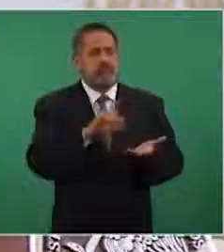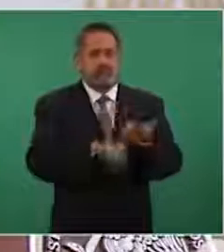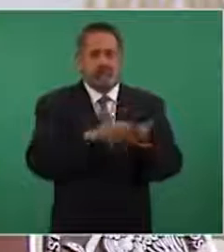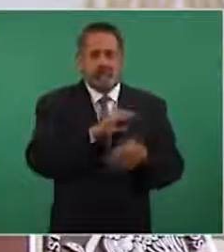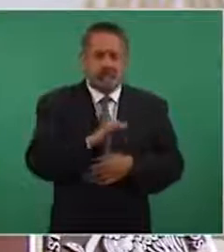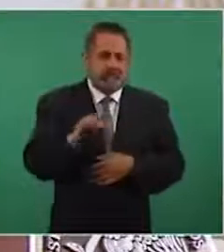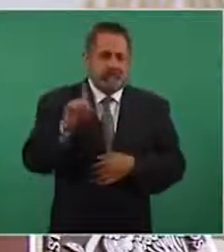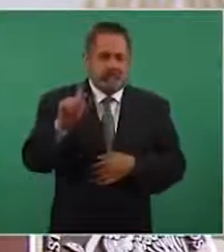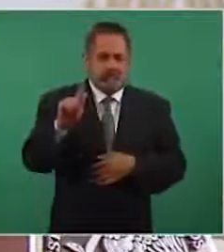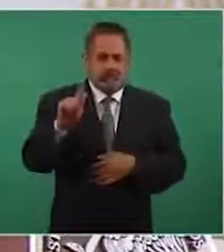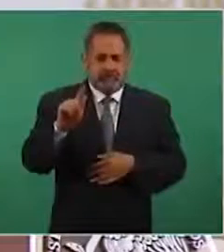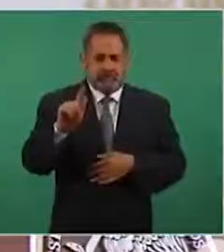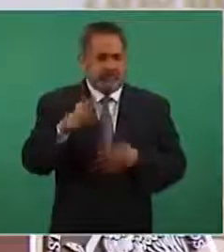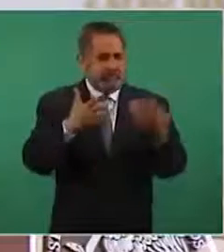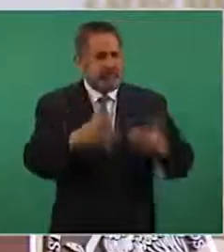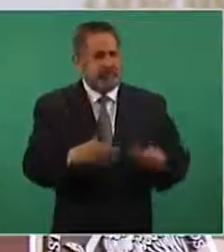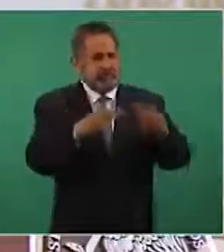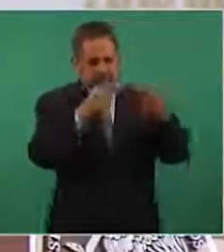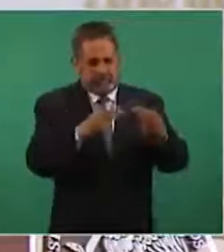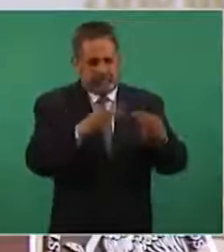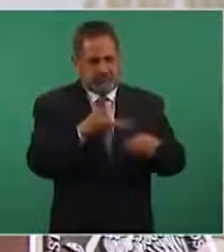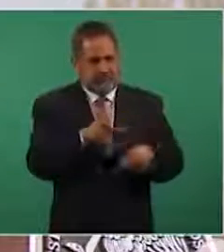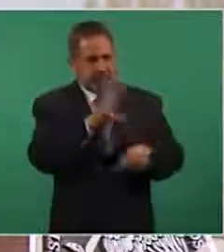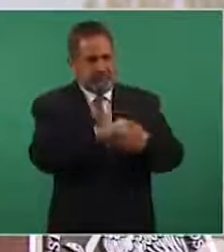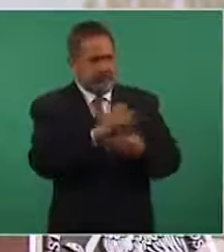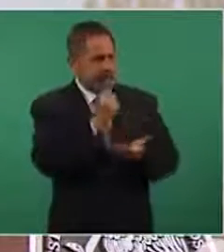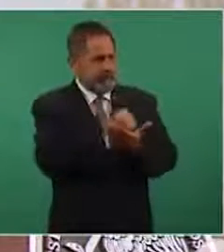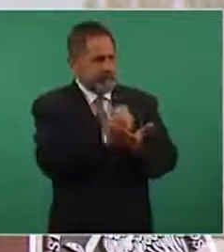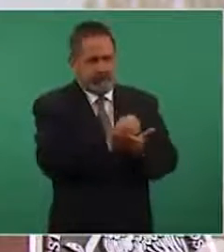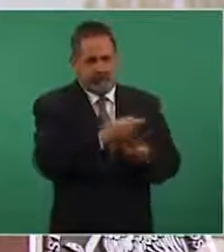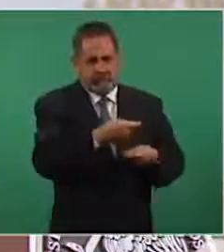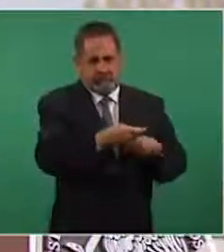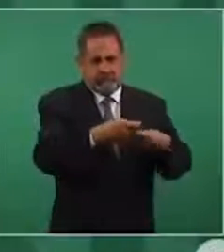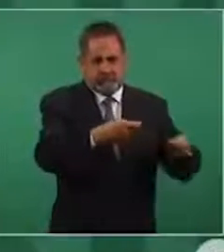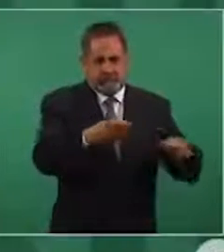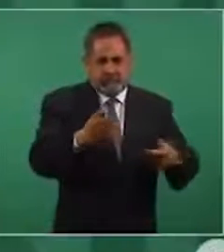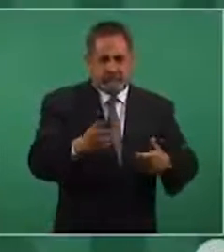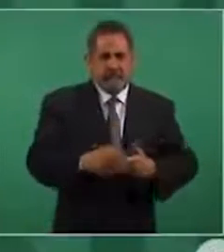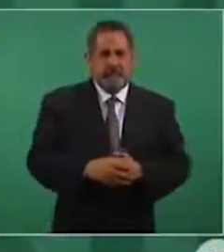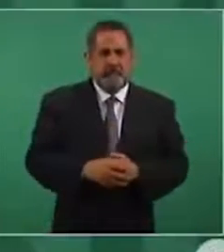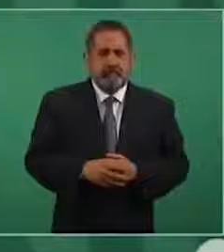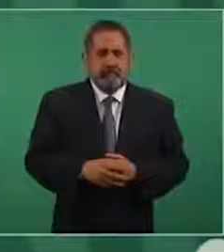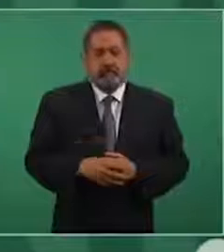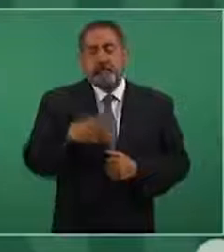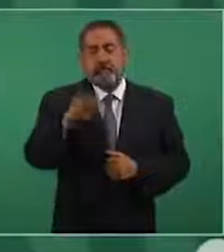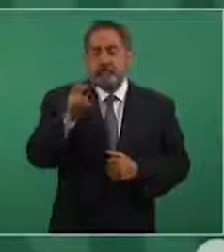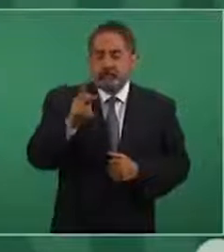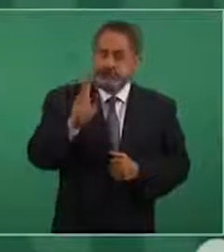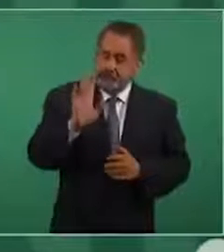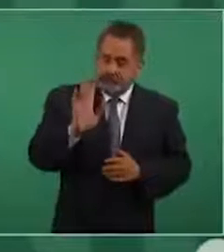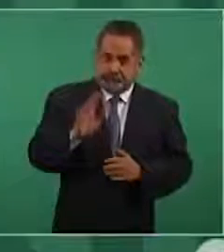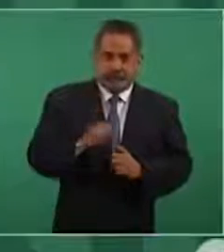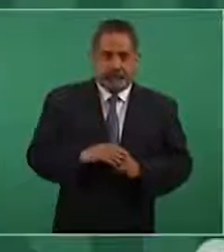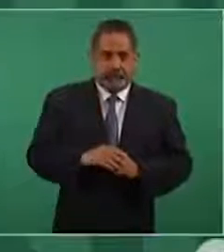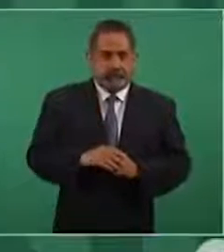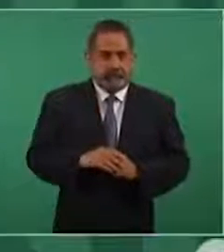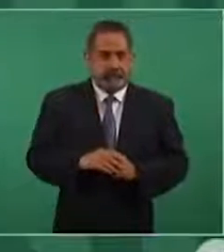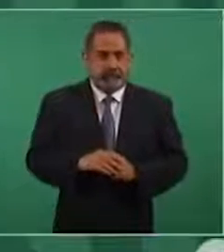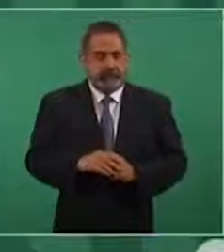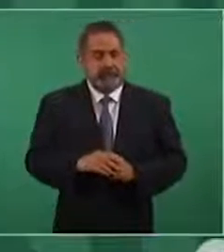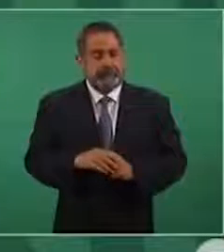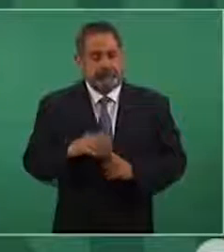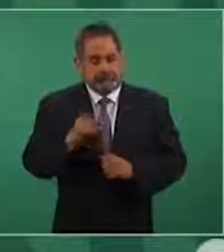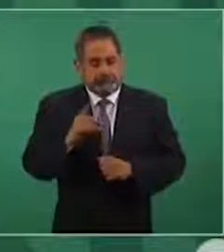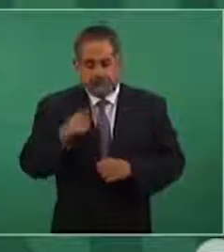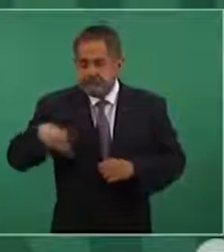permisos de importación. De todas formas, se